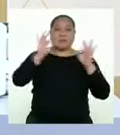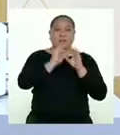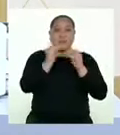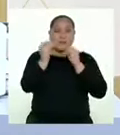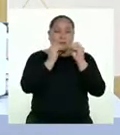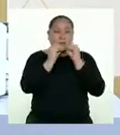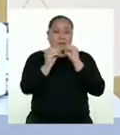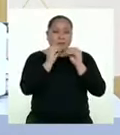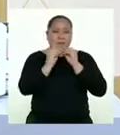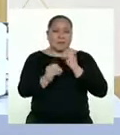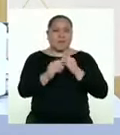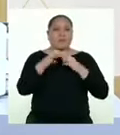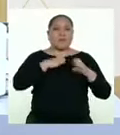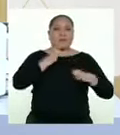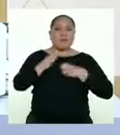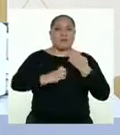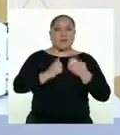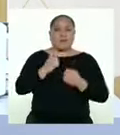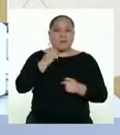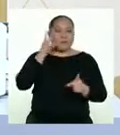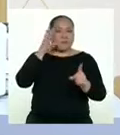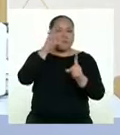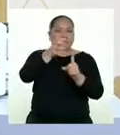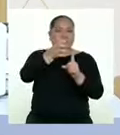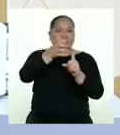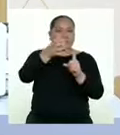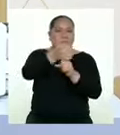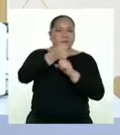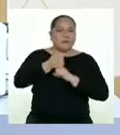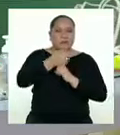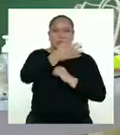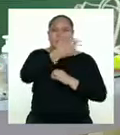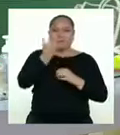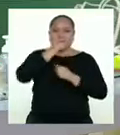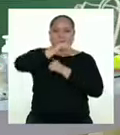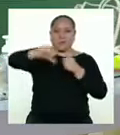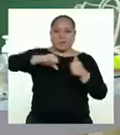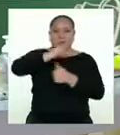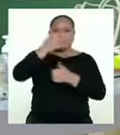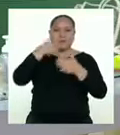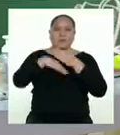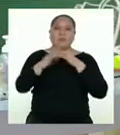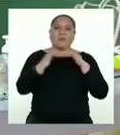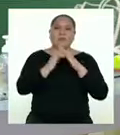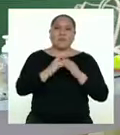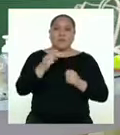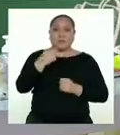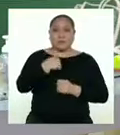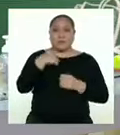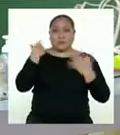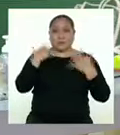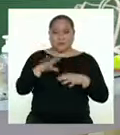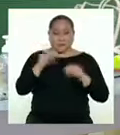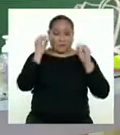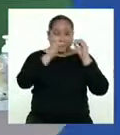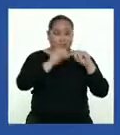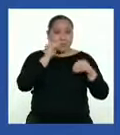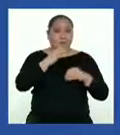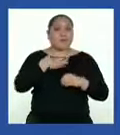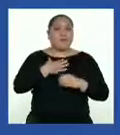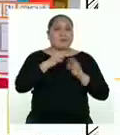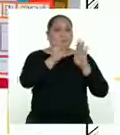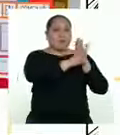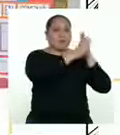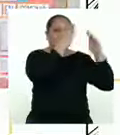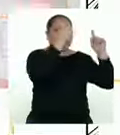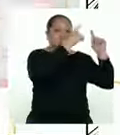regulación de emociones para lograr una buena convivencia en el hogar. Yo por lo pronto ya colgué mi periódico mural en casa.